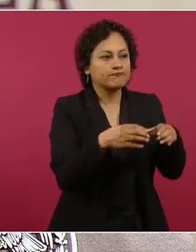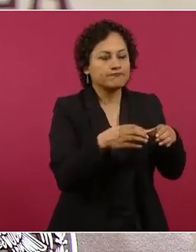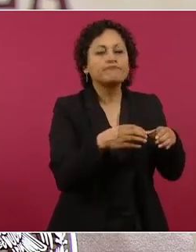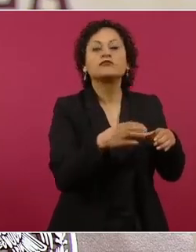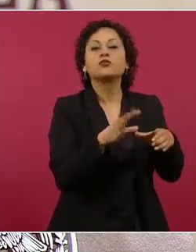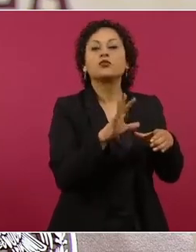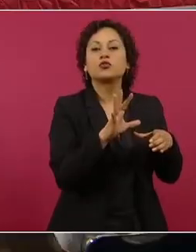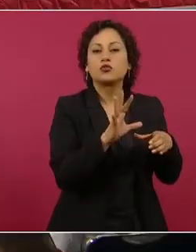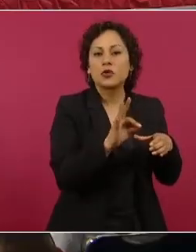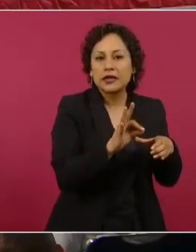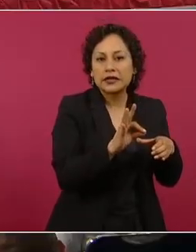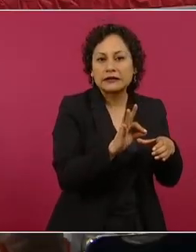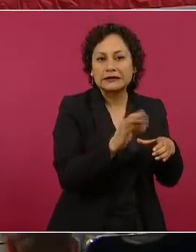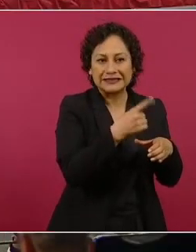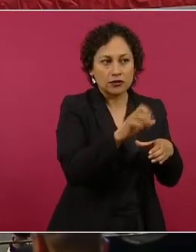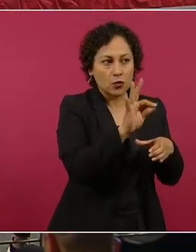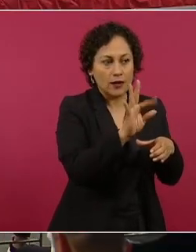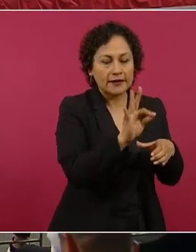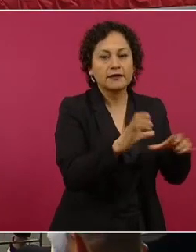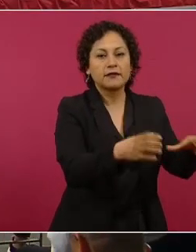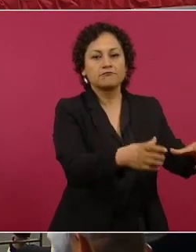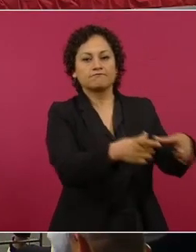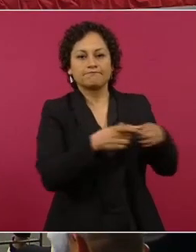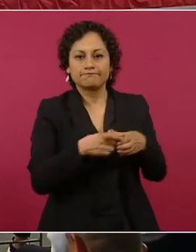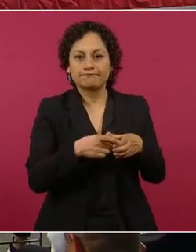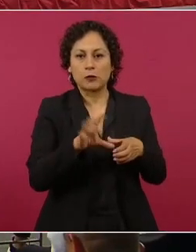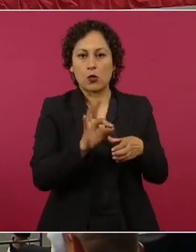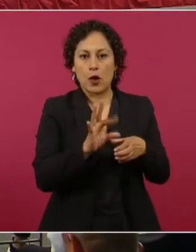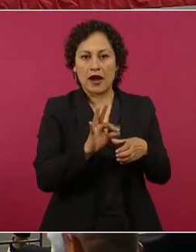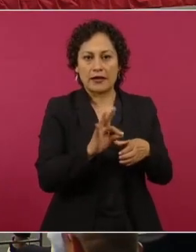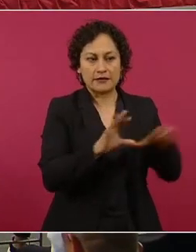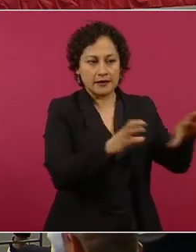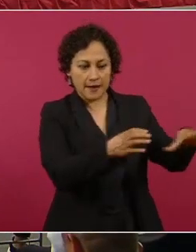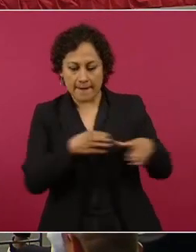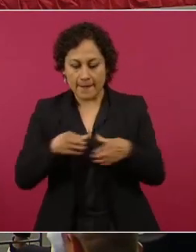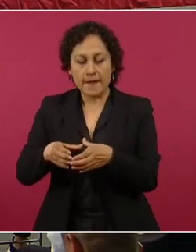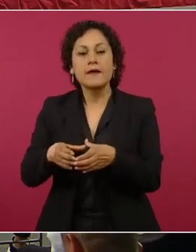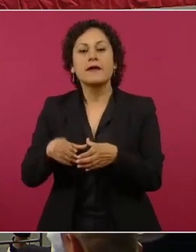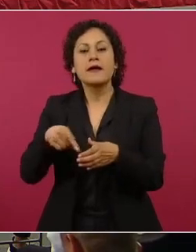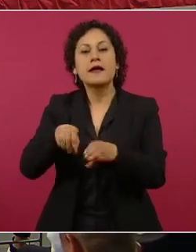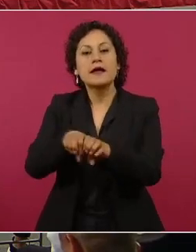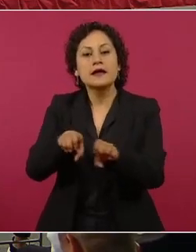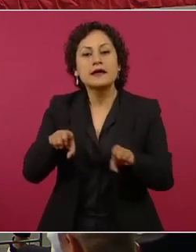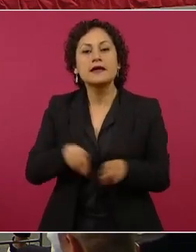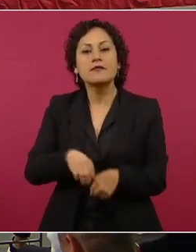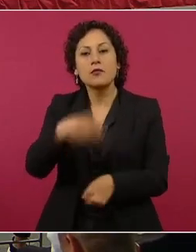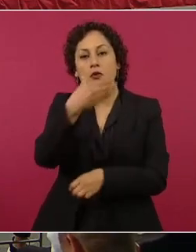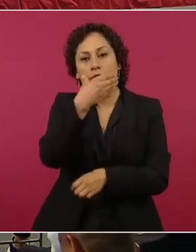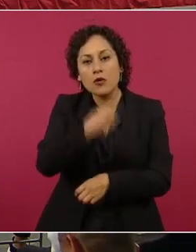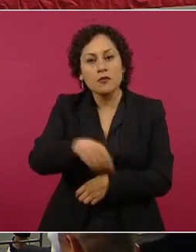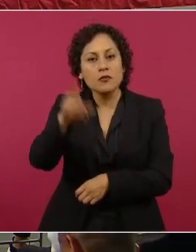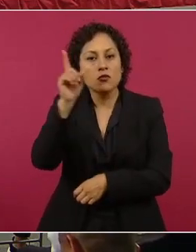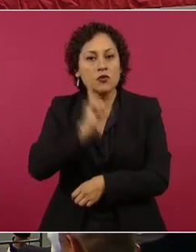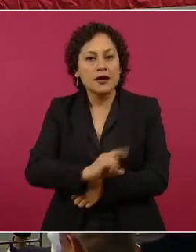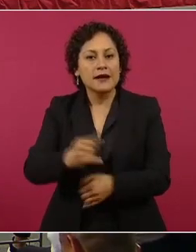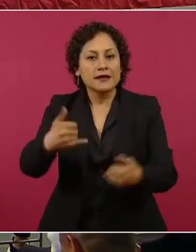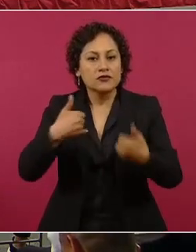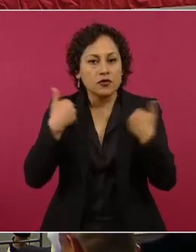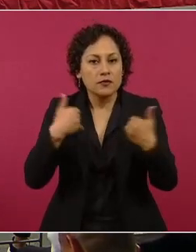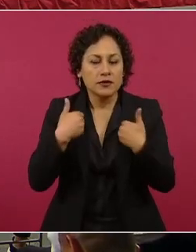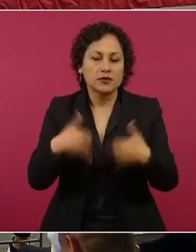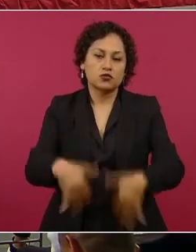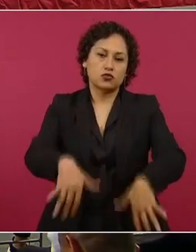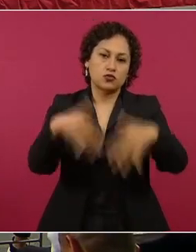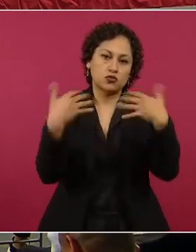40 y terminó un equipo mixto. Eso es bien importante. Fuimos de los pocos